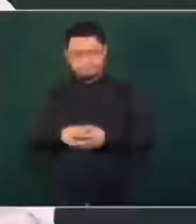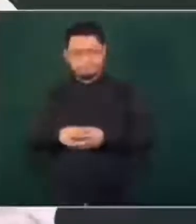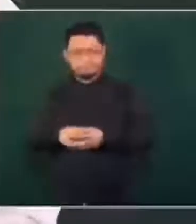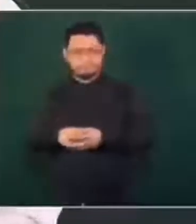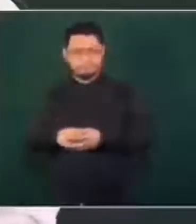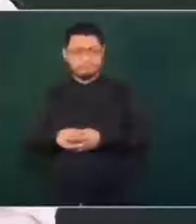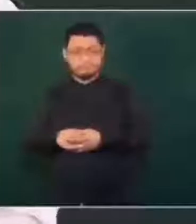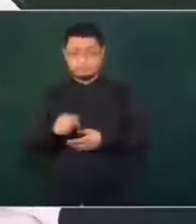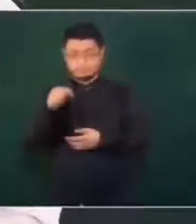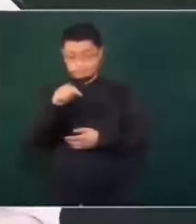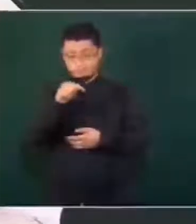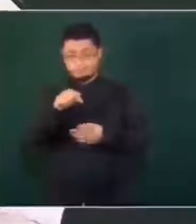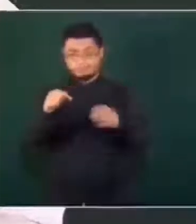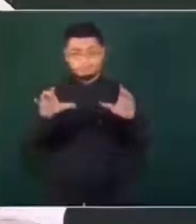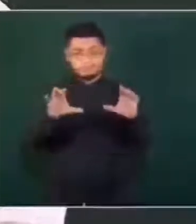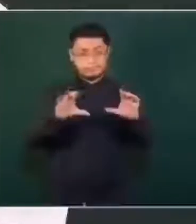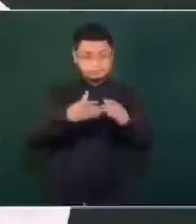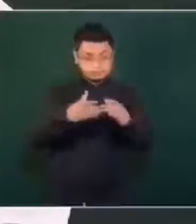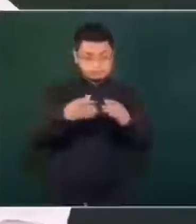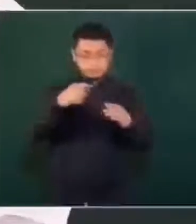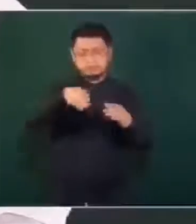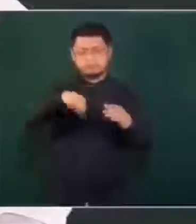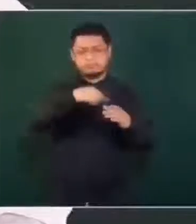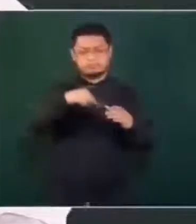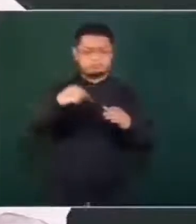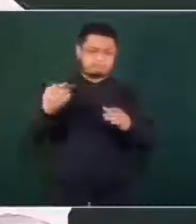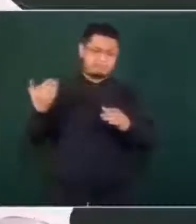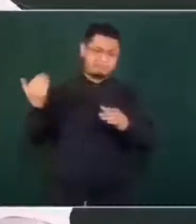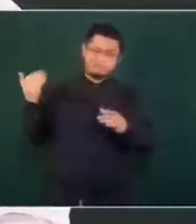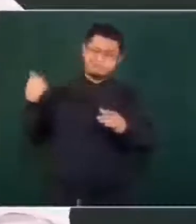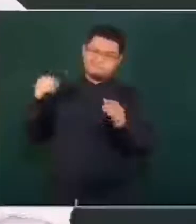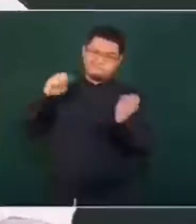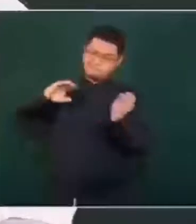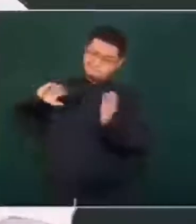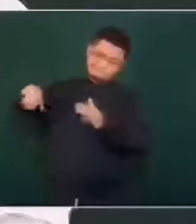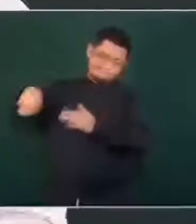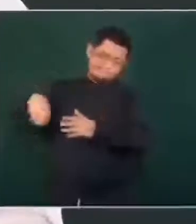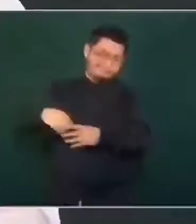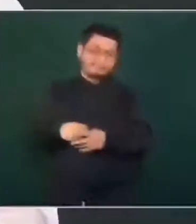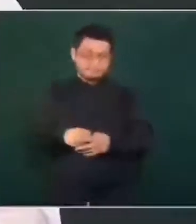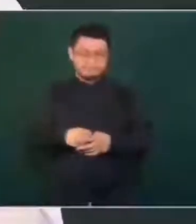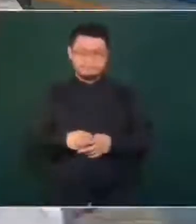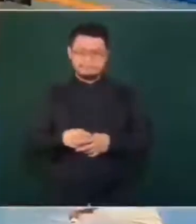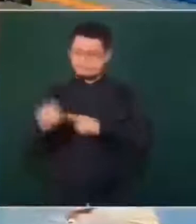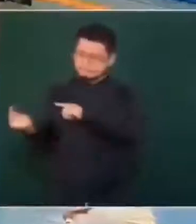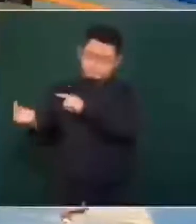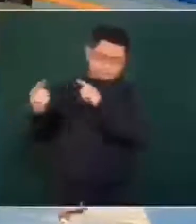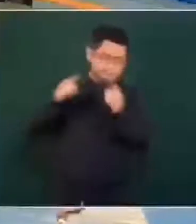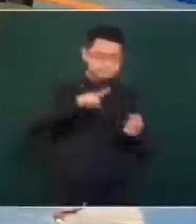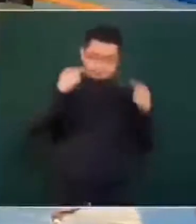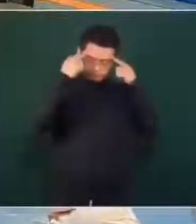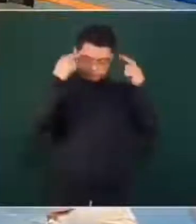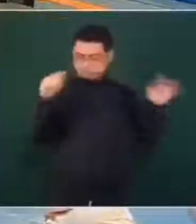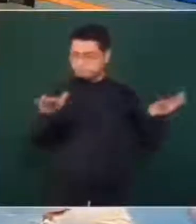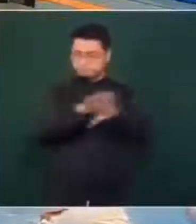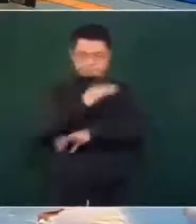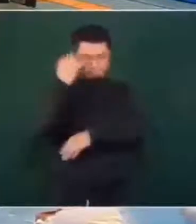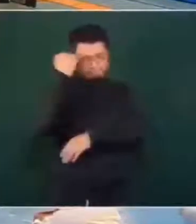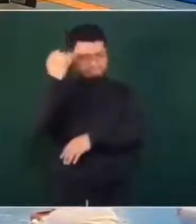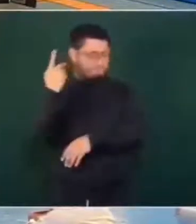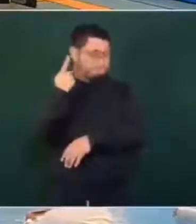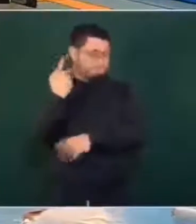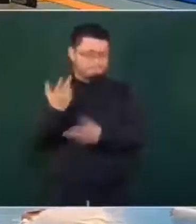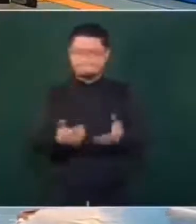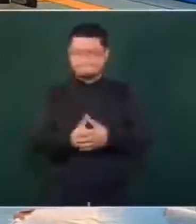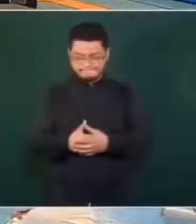ese grupo se fueron quedando, hasta trotskistas se volvieron neoliberales, los fueron cooptando.